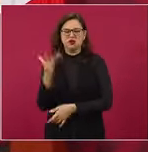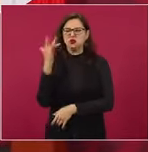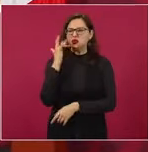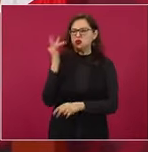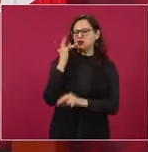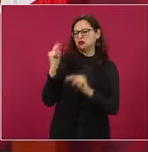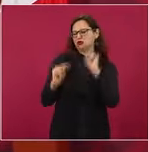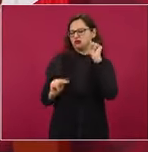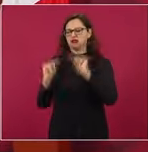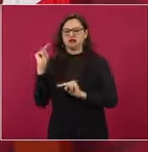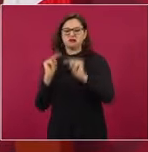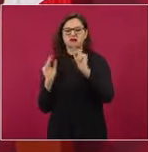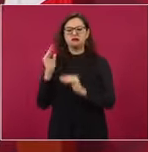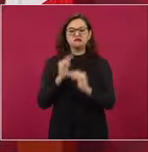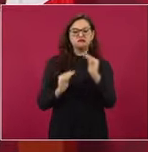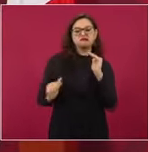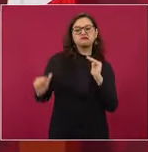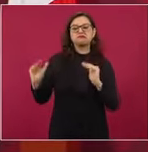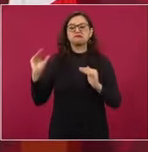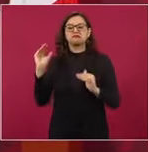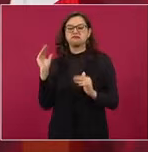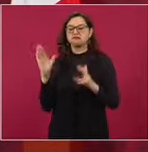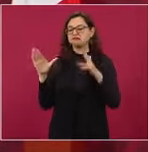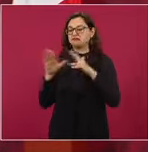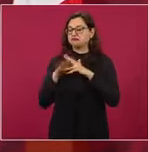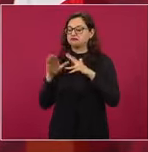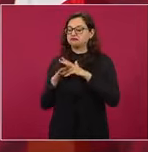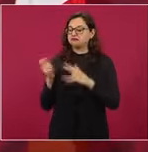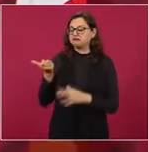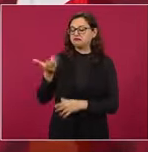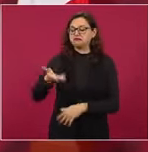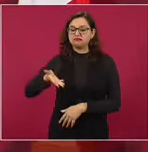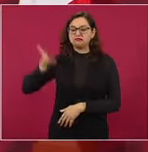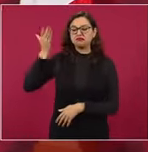muchos de clase media, aspiracionistas